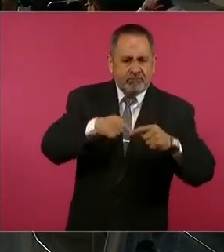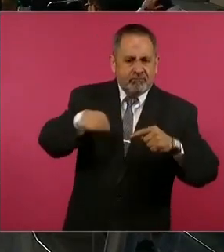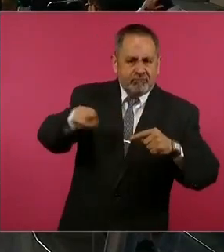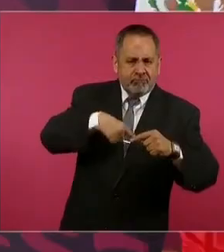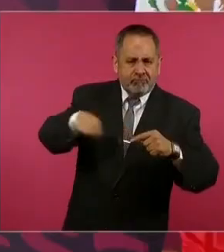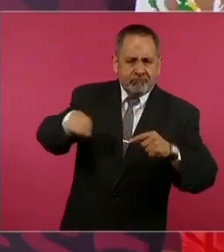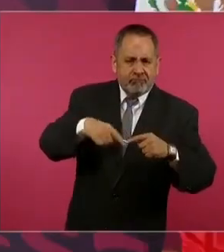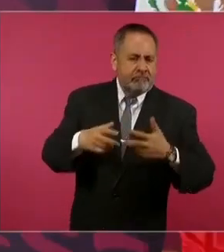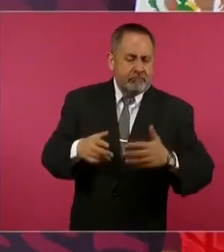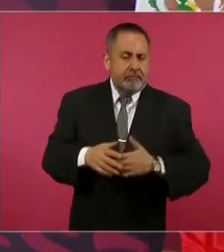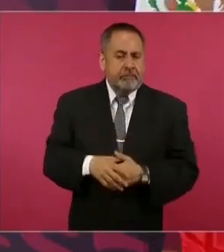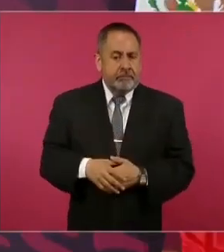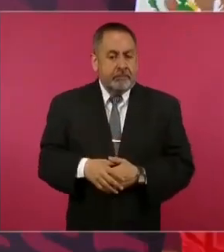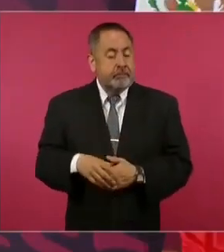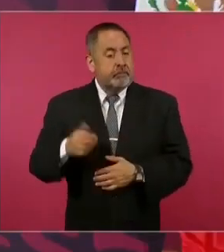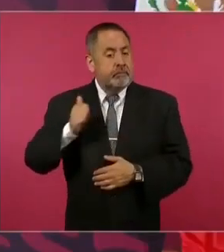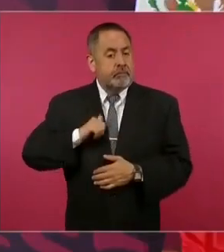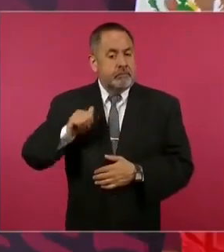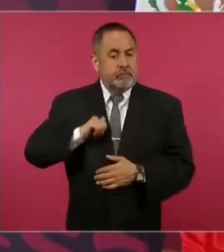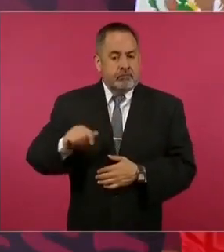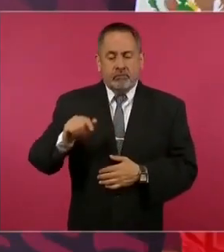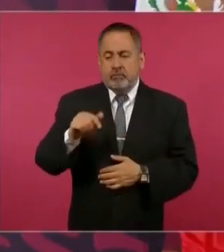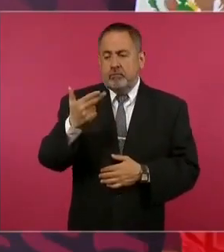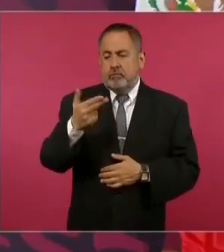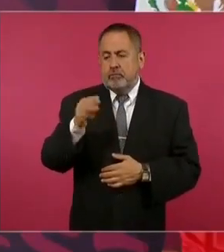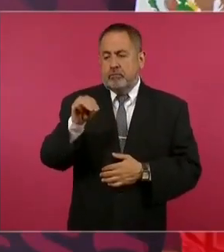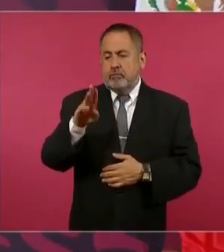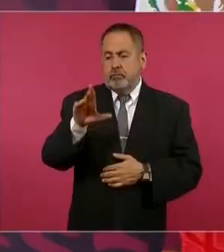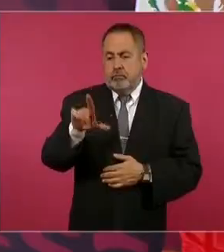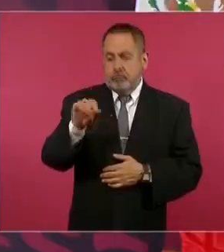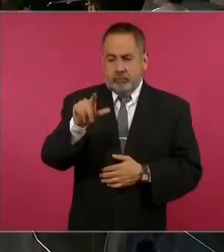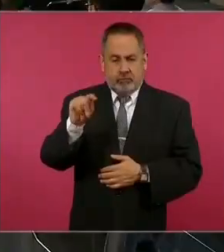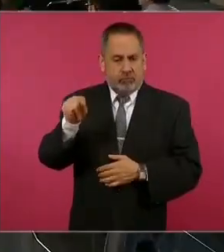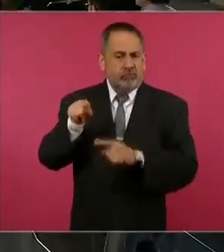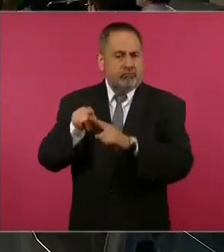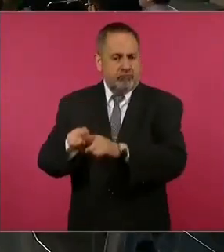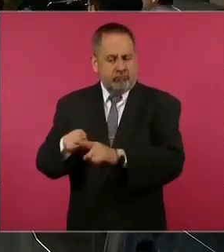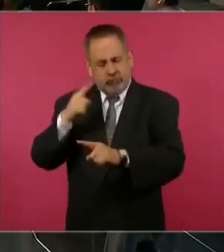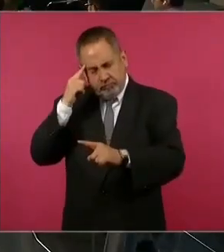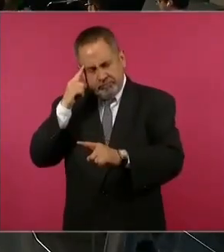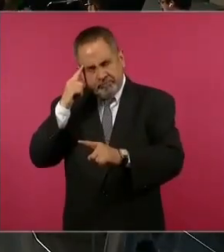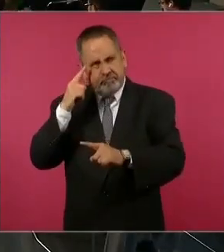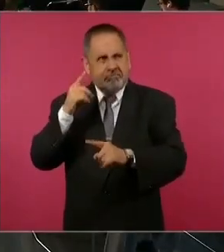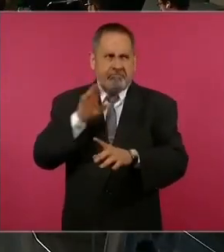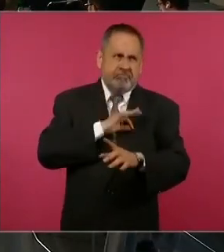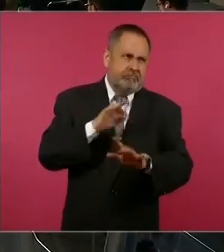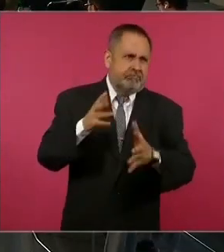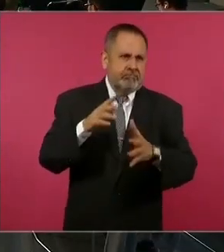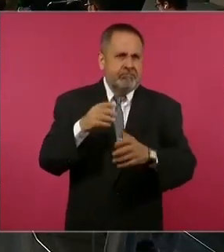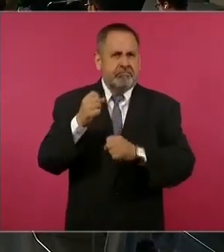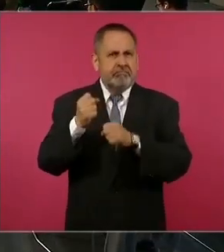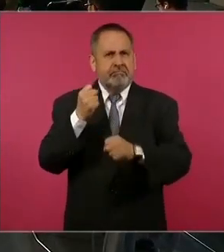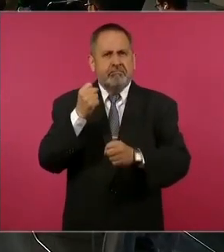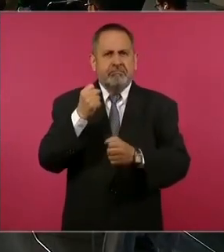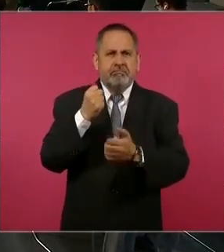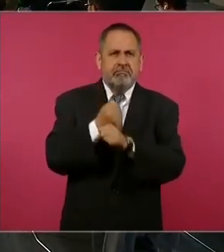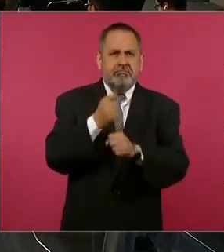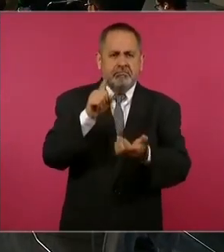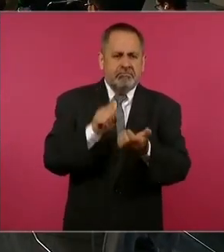El varón de Humboldt, a principios del siglo XIX,